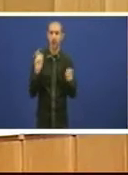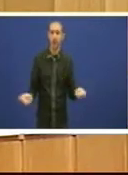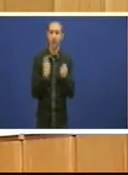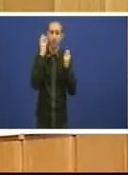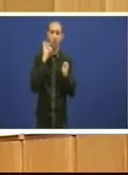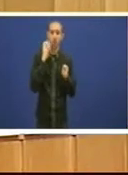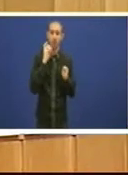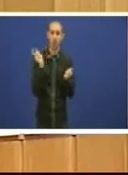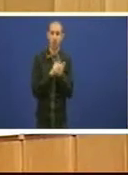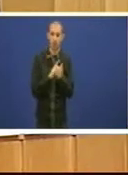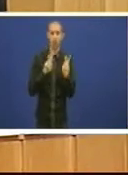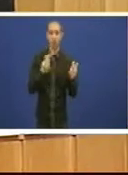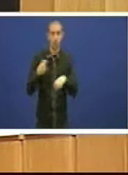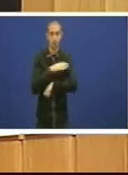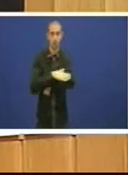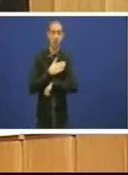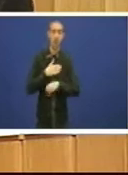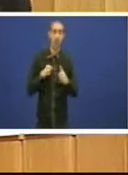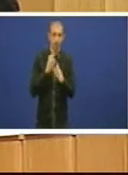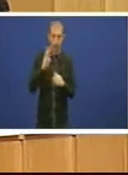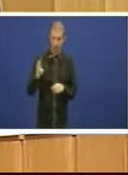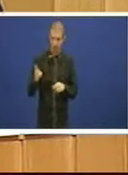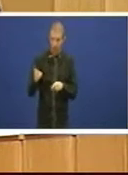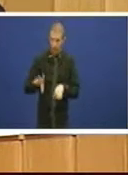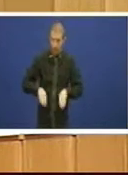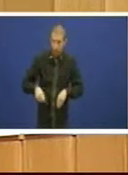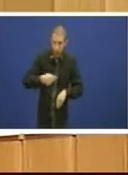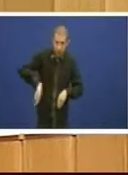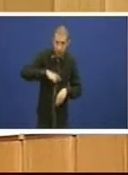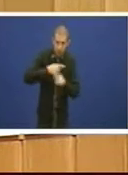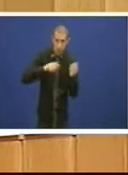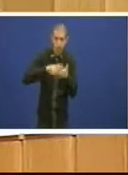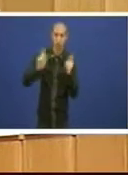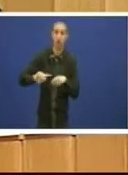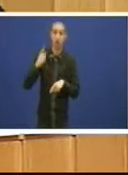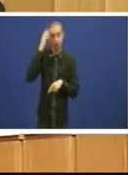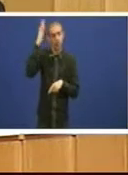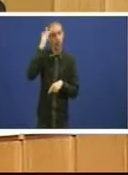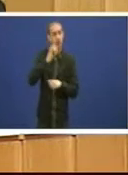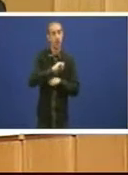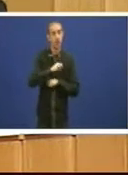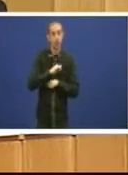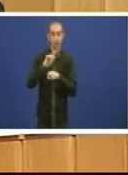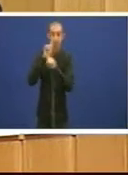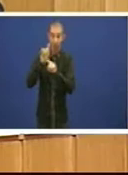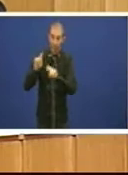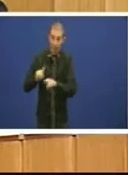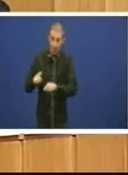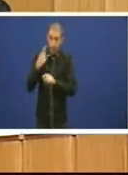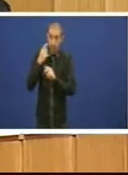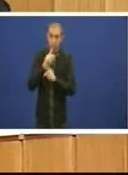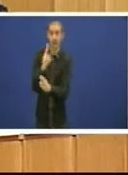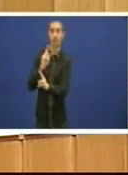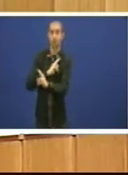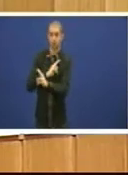anunciada por o novo goberno do Partido Popular esperemos señorías que algúns nestes interrogantes señan contestados nas